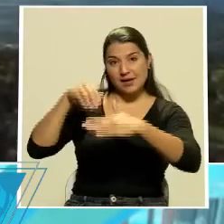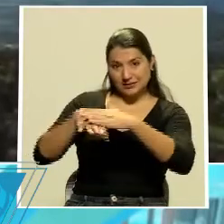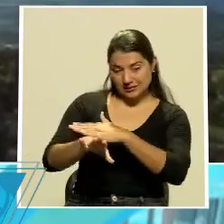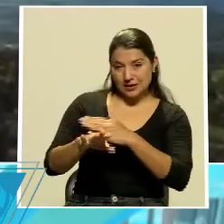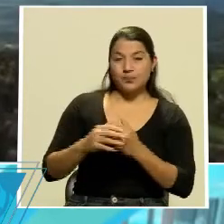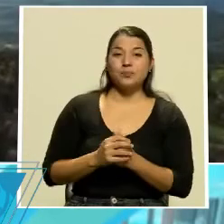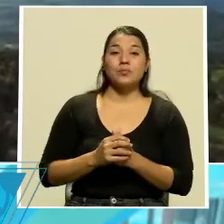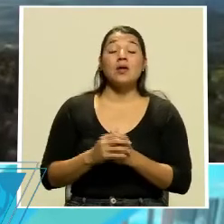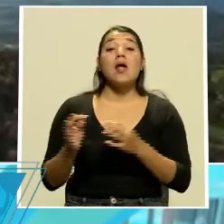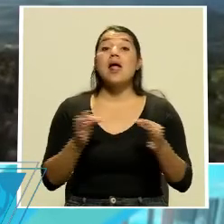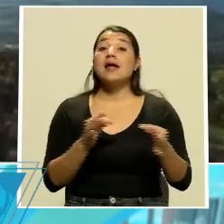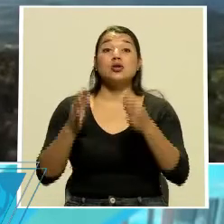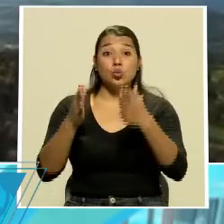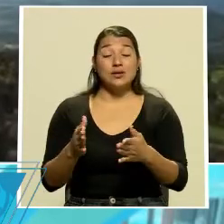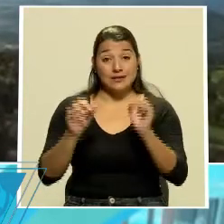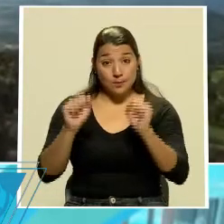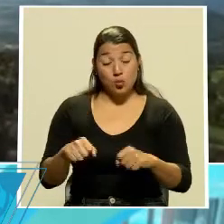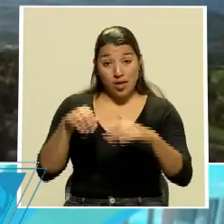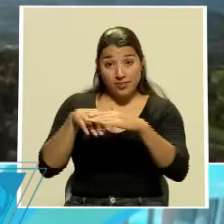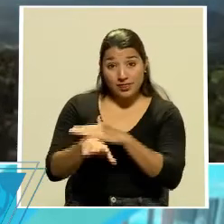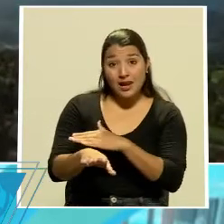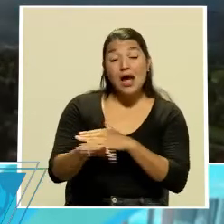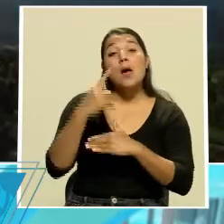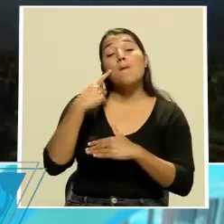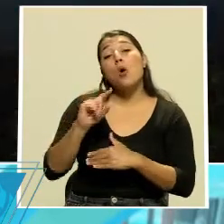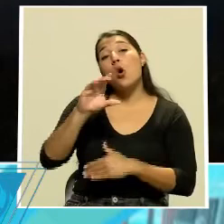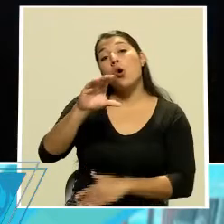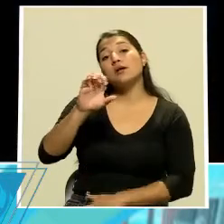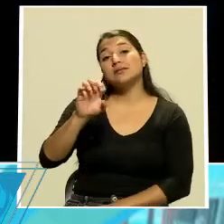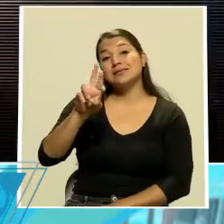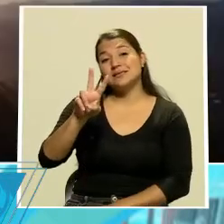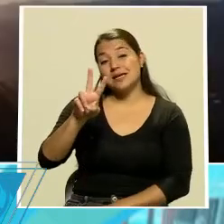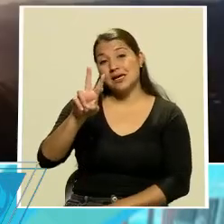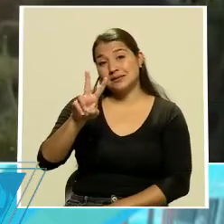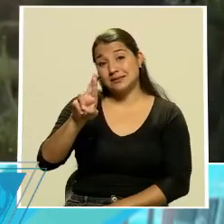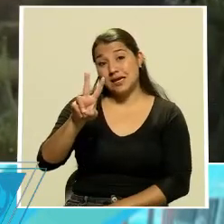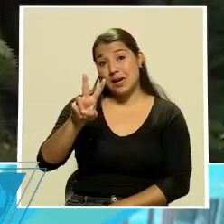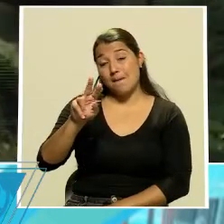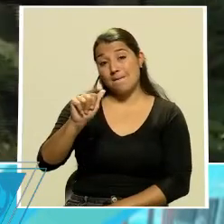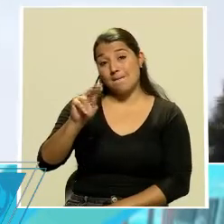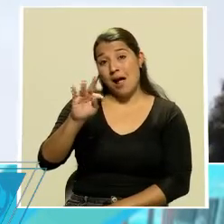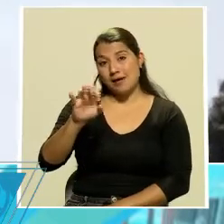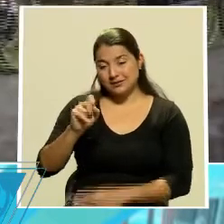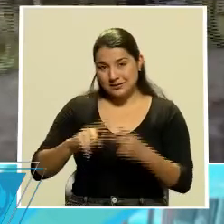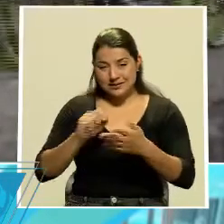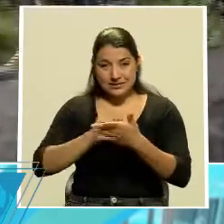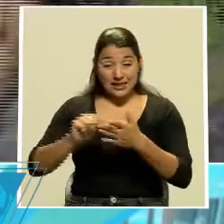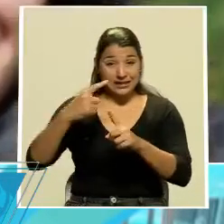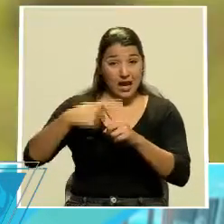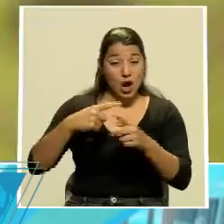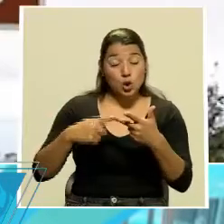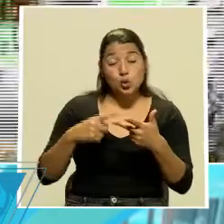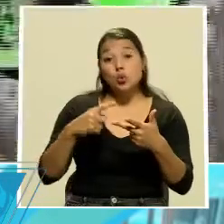turista puede entrar por Cervantes, puede entrar por Santa Cruz, puede ingresar a Turrialba por el